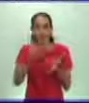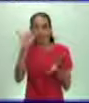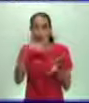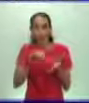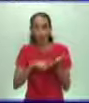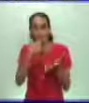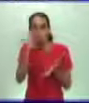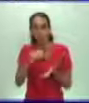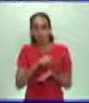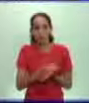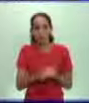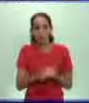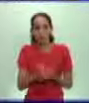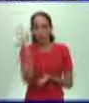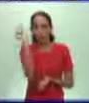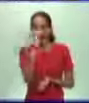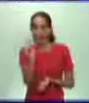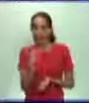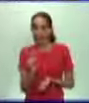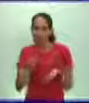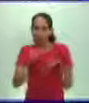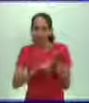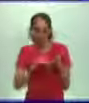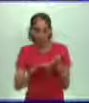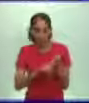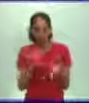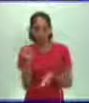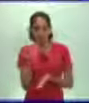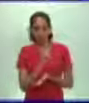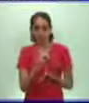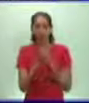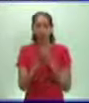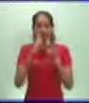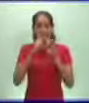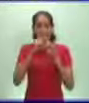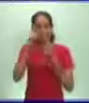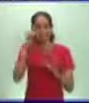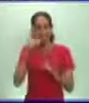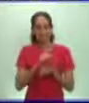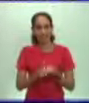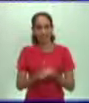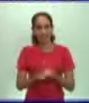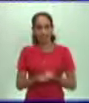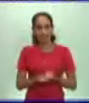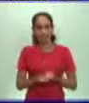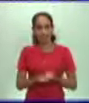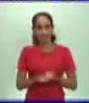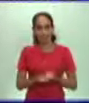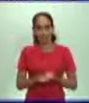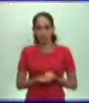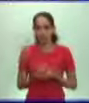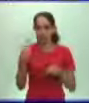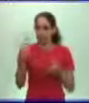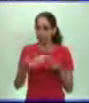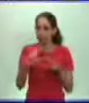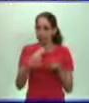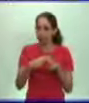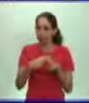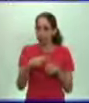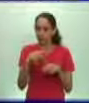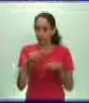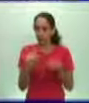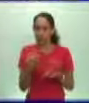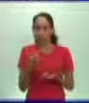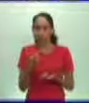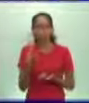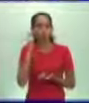Papa Francisco, que tuvo a bien a poder hermanar a estas dos naciones para comenzar una relación que, bueno, conocemos cuál